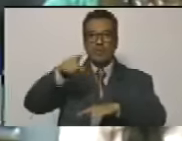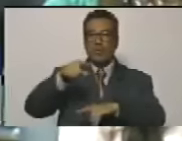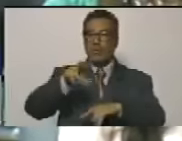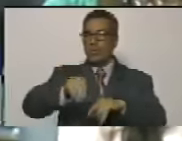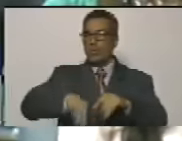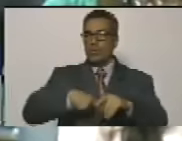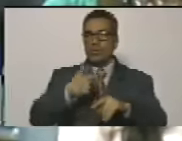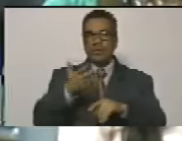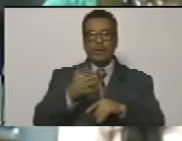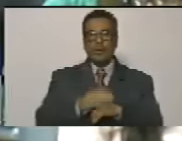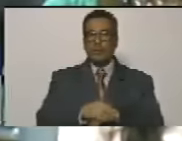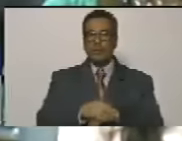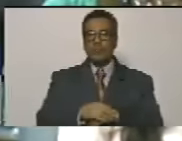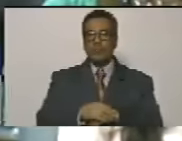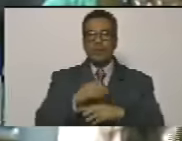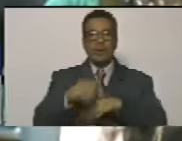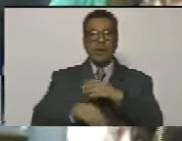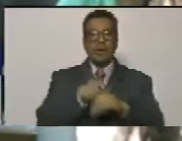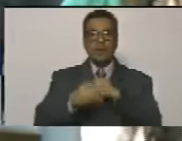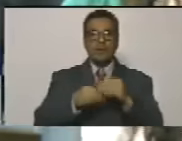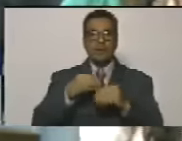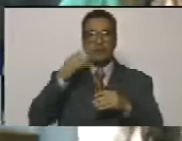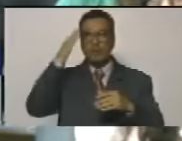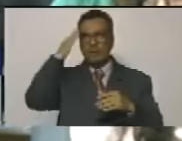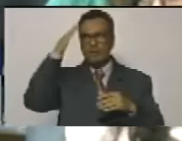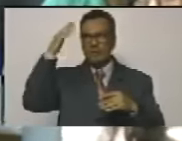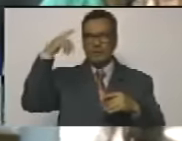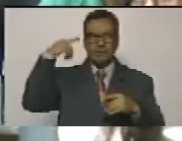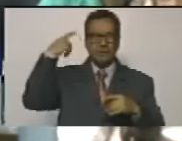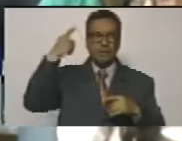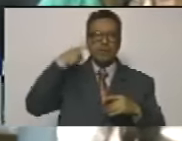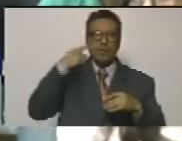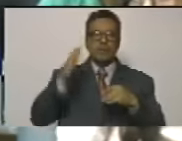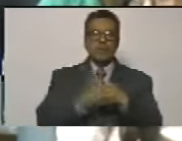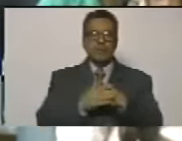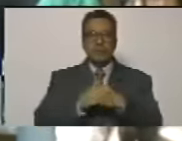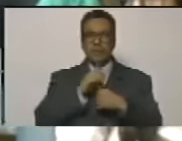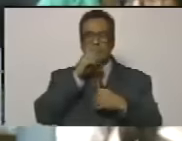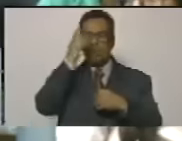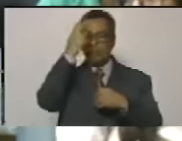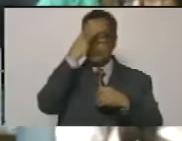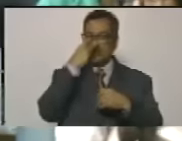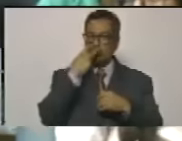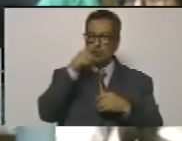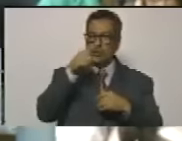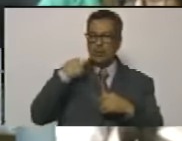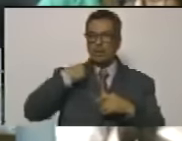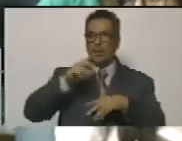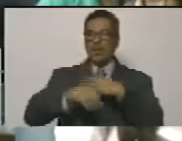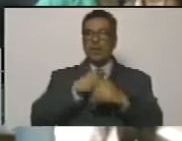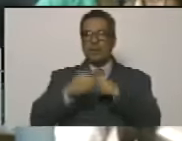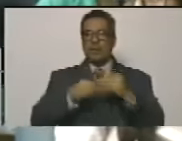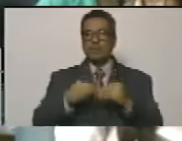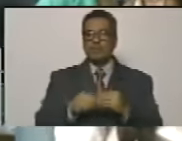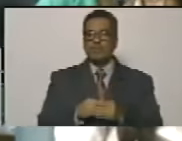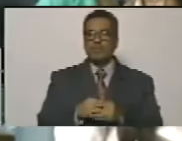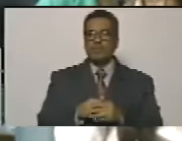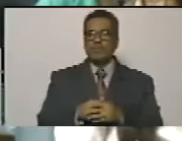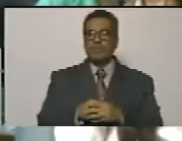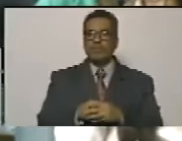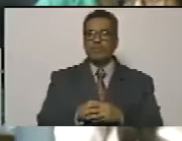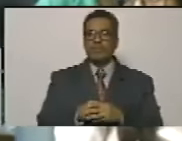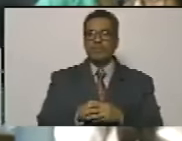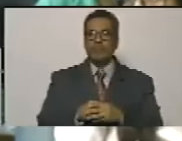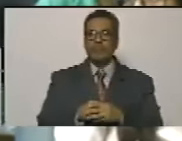no pueden no pueden hacerse los locos cerrar los ojos tiene que ser una un